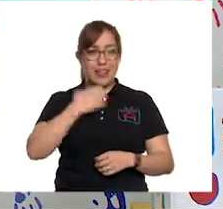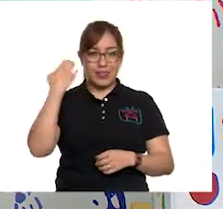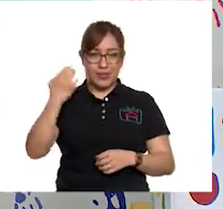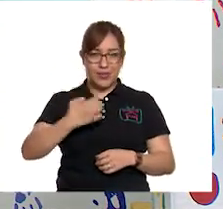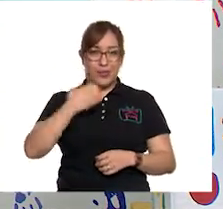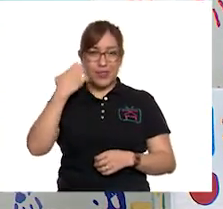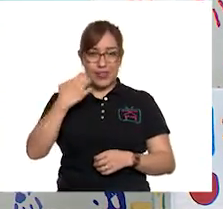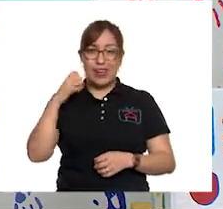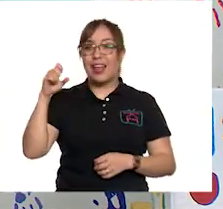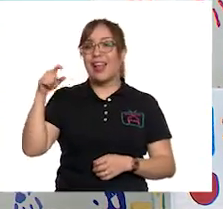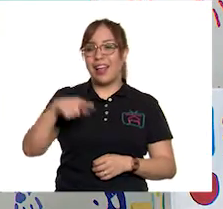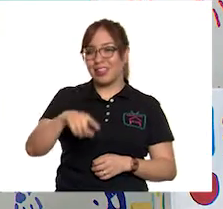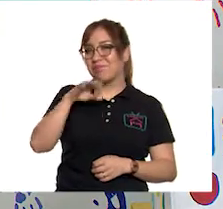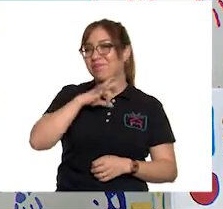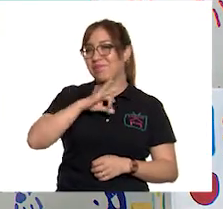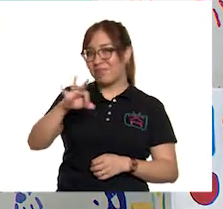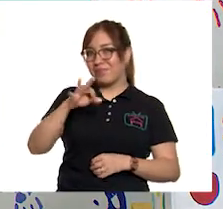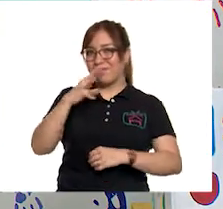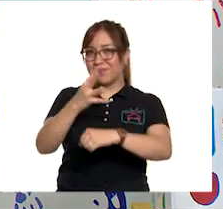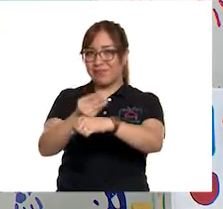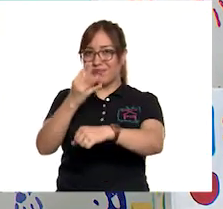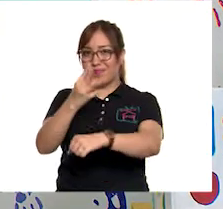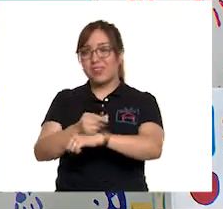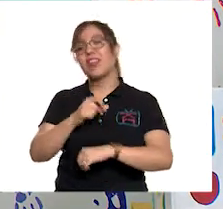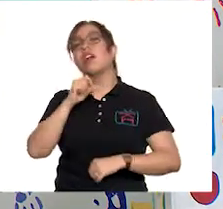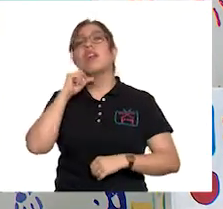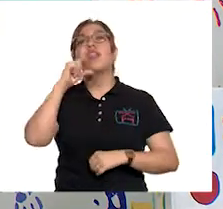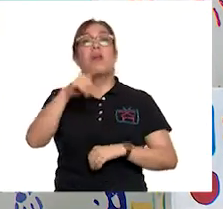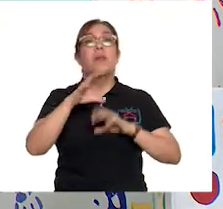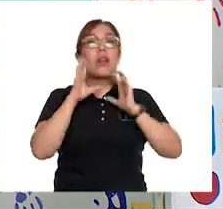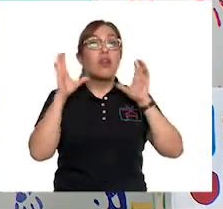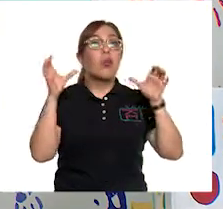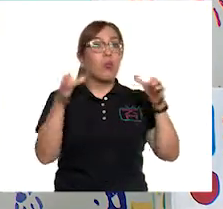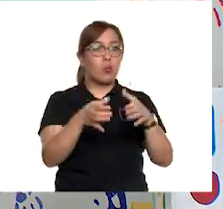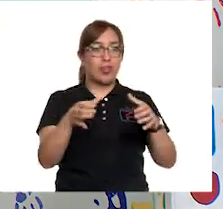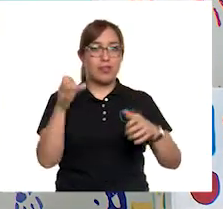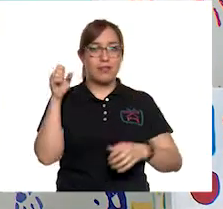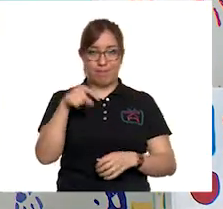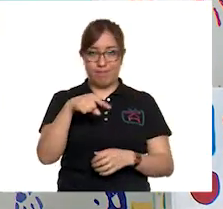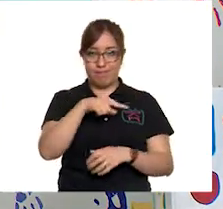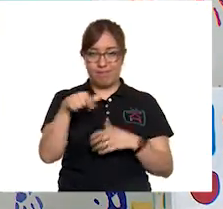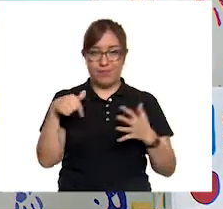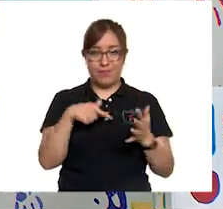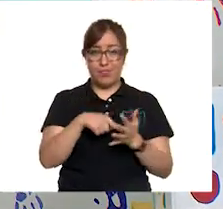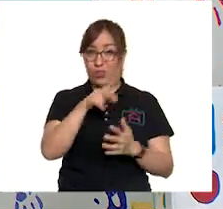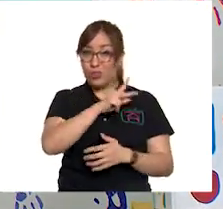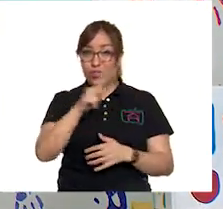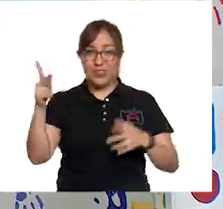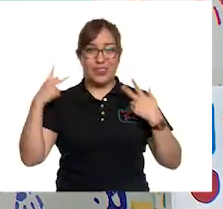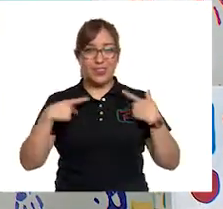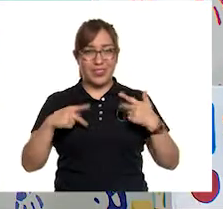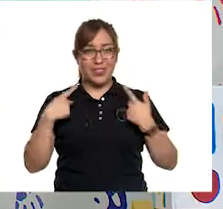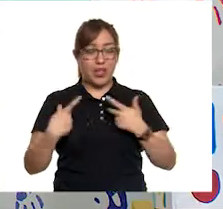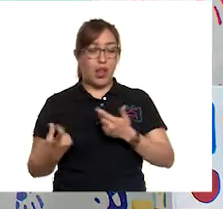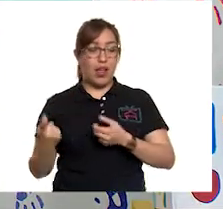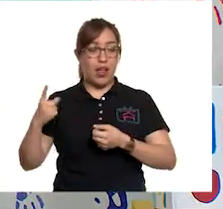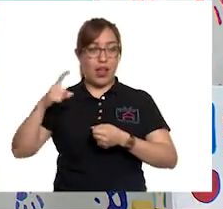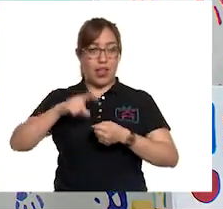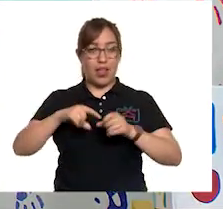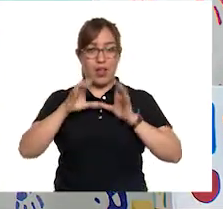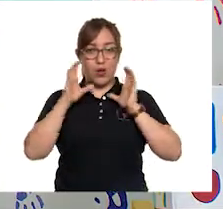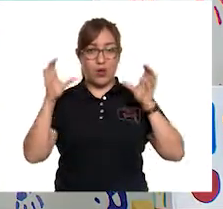ahí hay muchas situaciones que resolver y en nuestra comunidad. Todos somos parte de la comunidad y tenemos esa